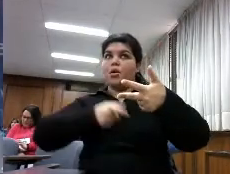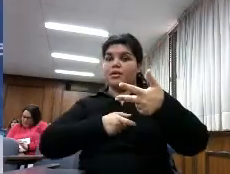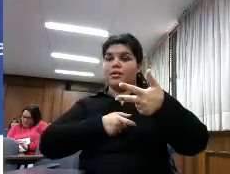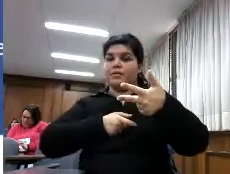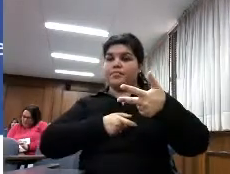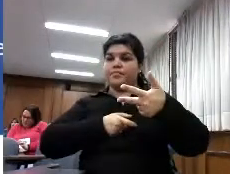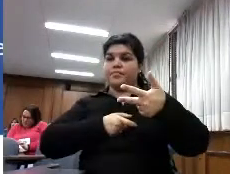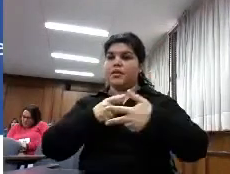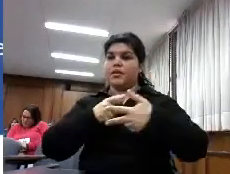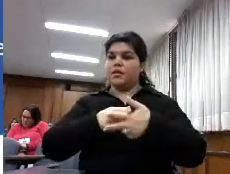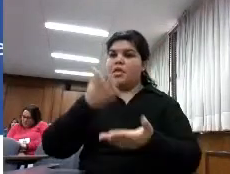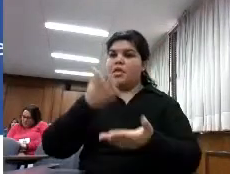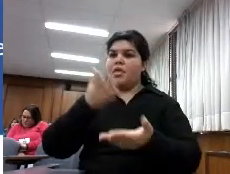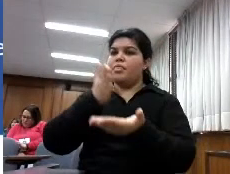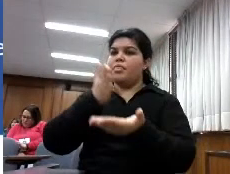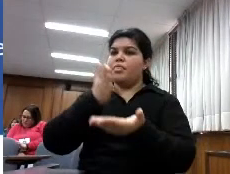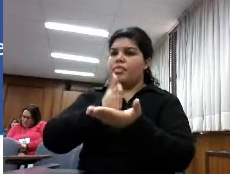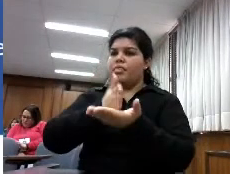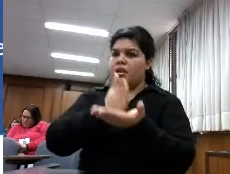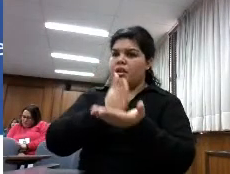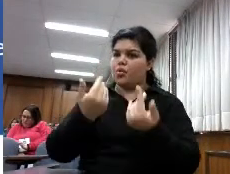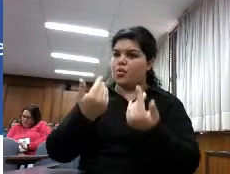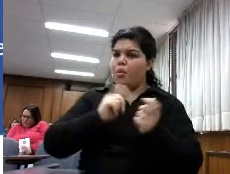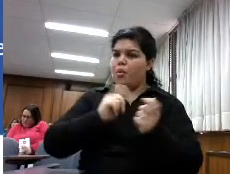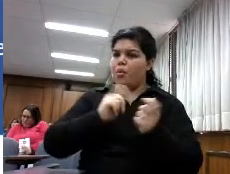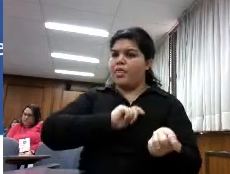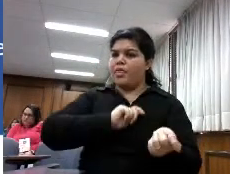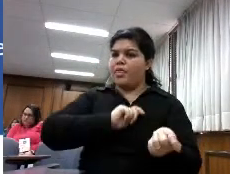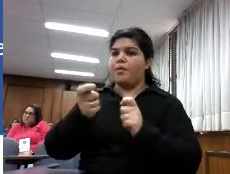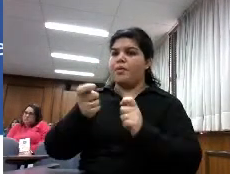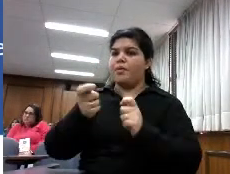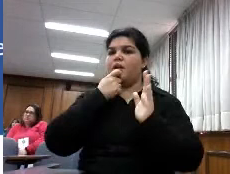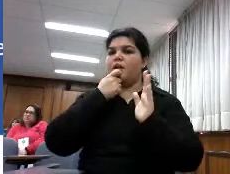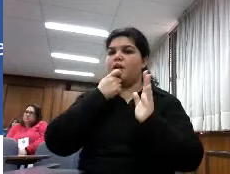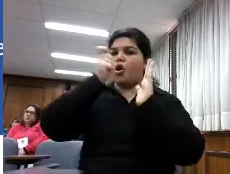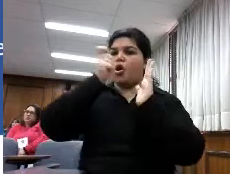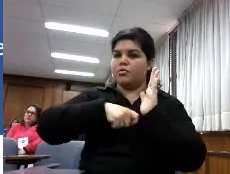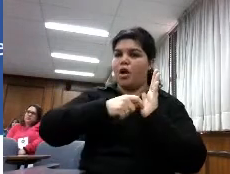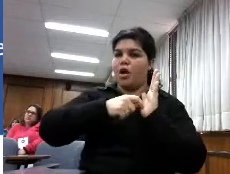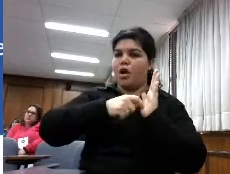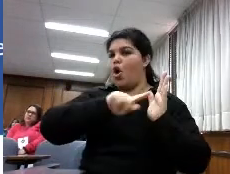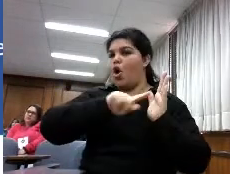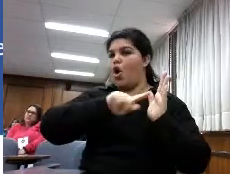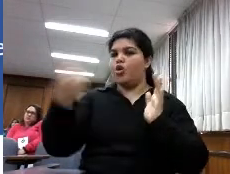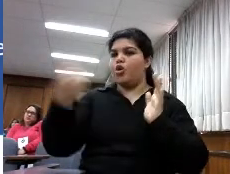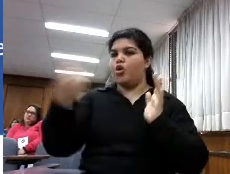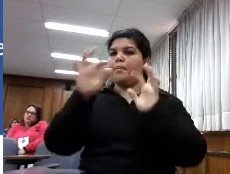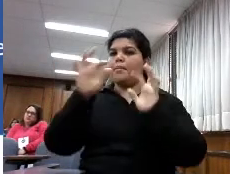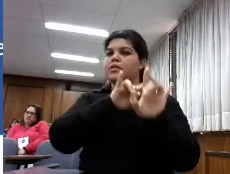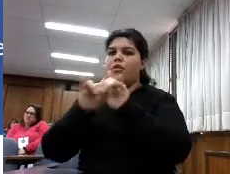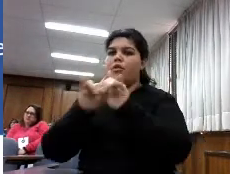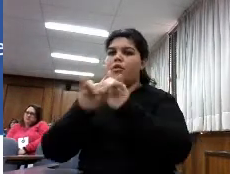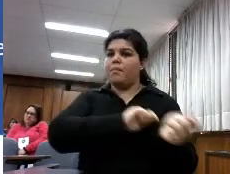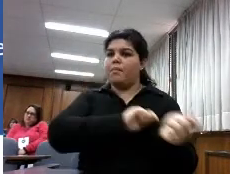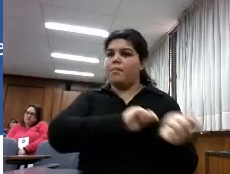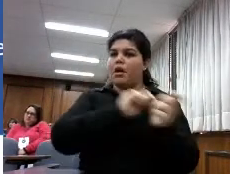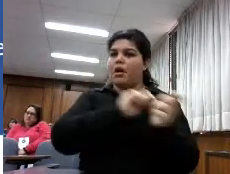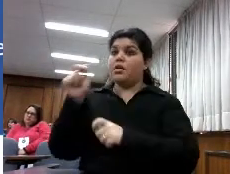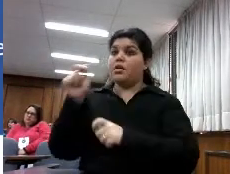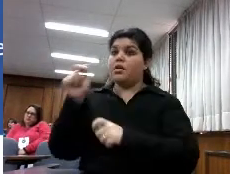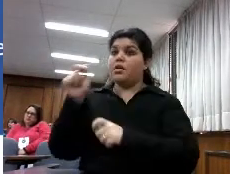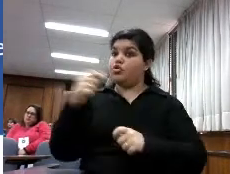derecho a transferir cuando se decidía el contrato los contenidos a otra plataforma una cosa muy importante es esta